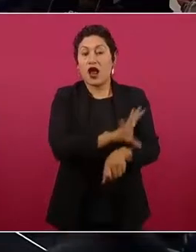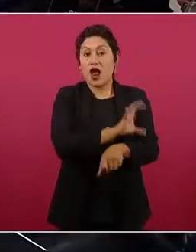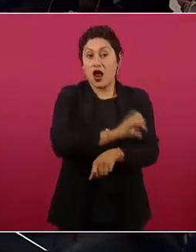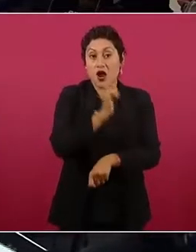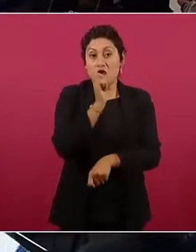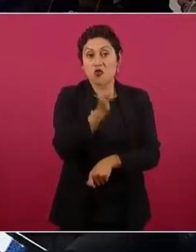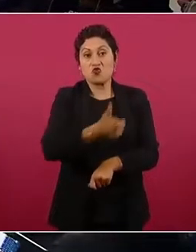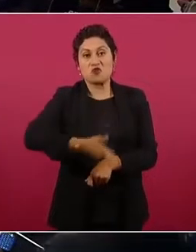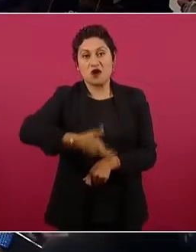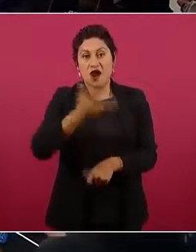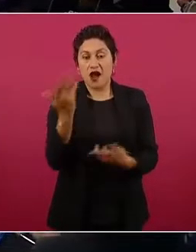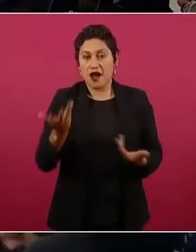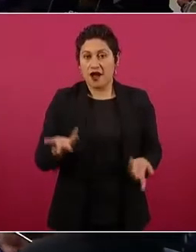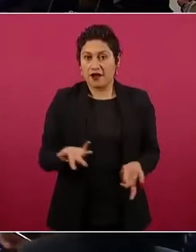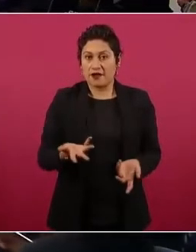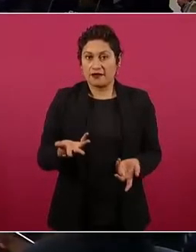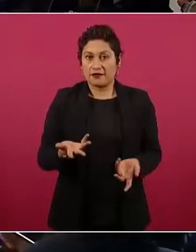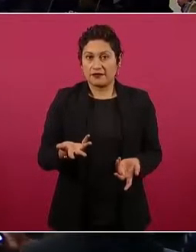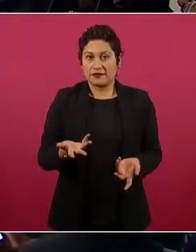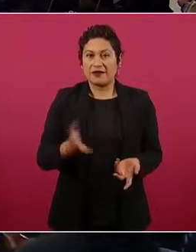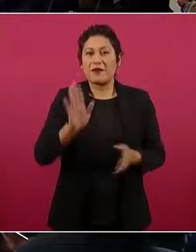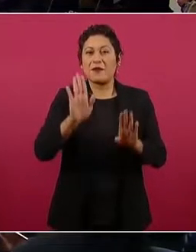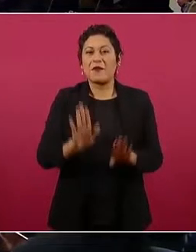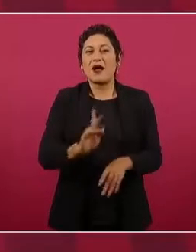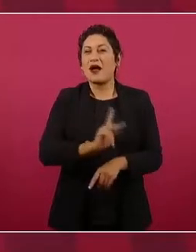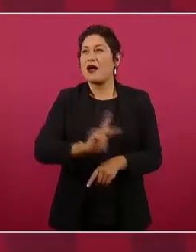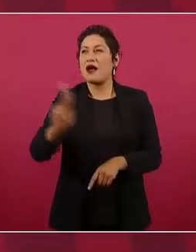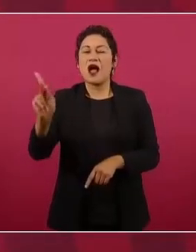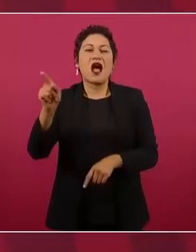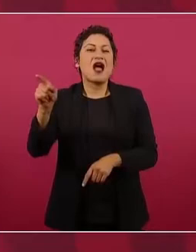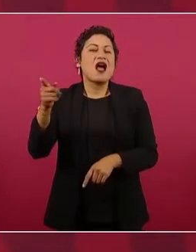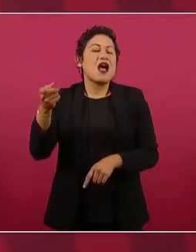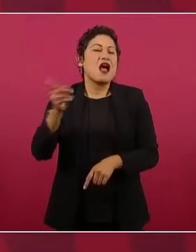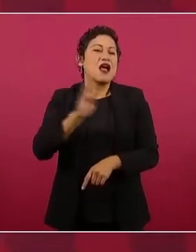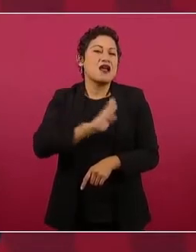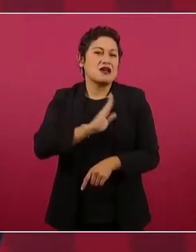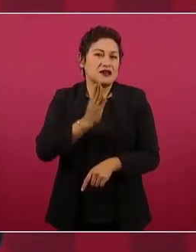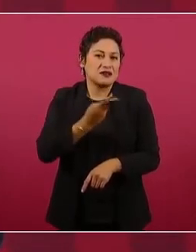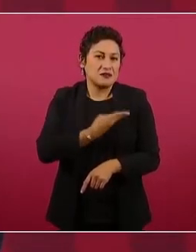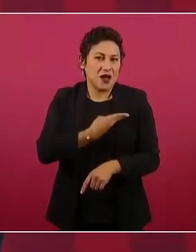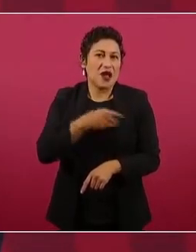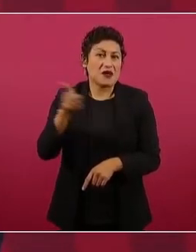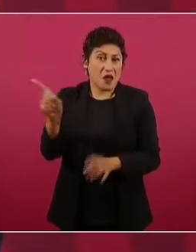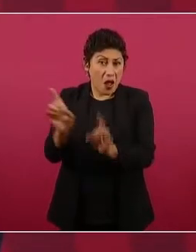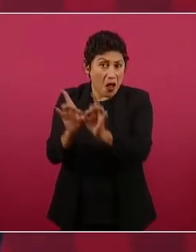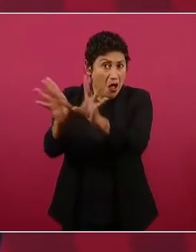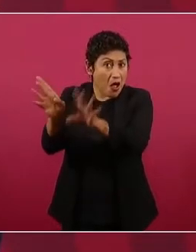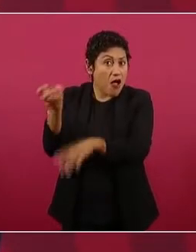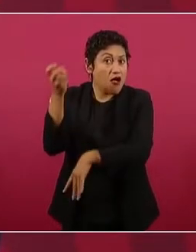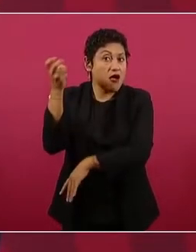como está sucediendo en España o en otros países,